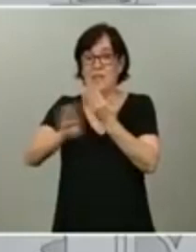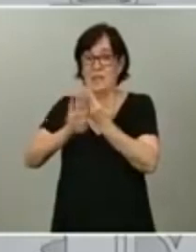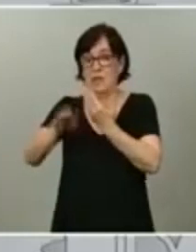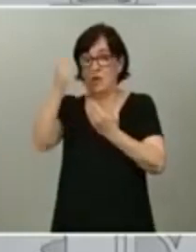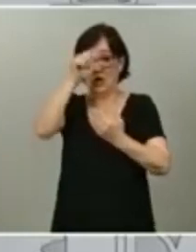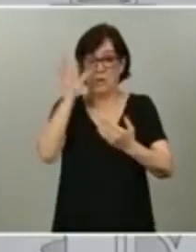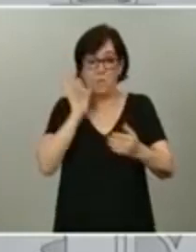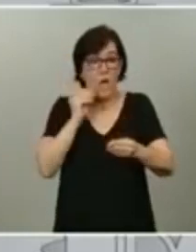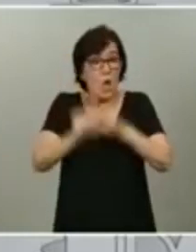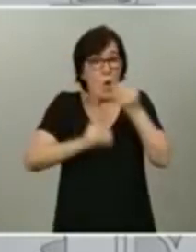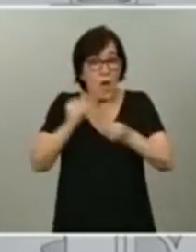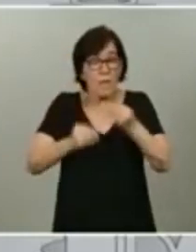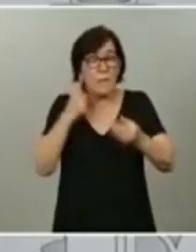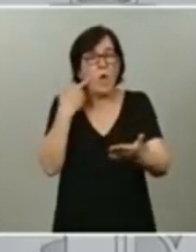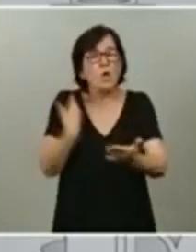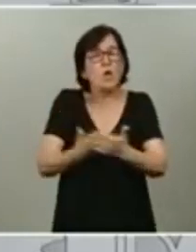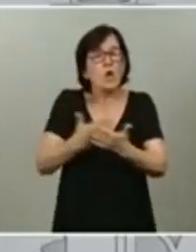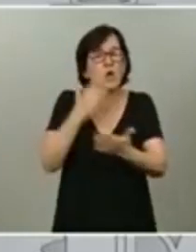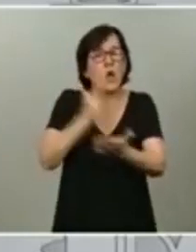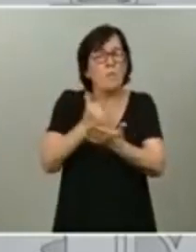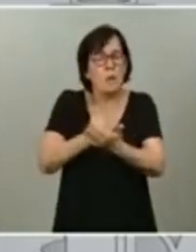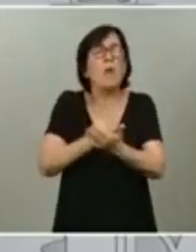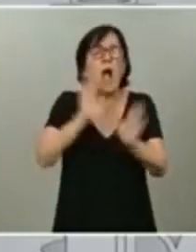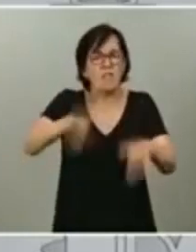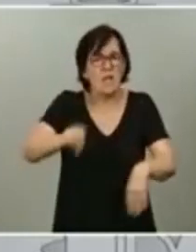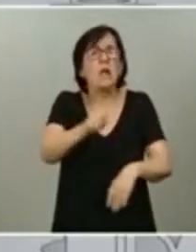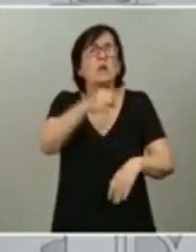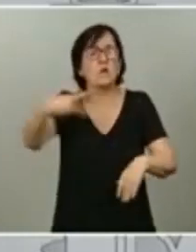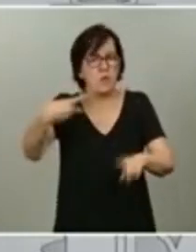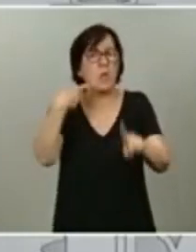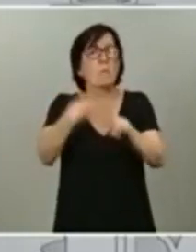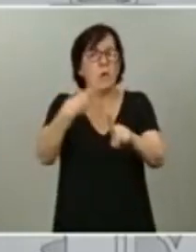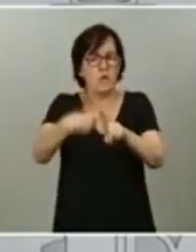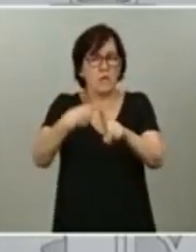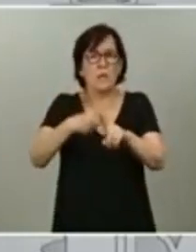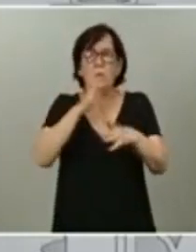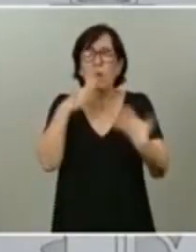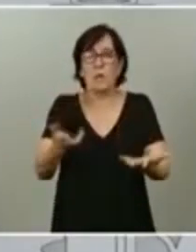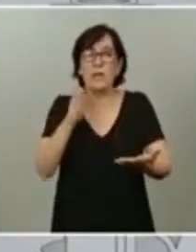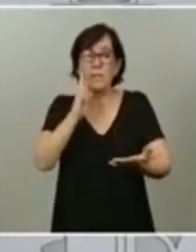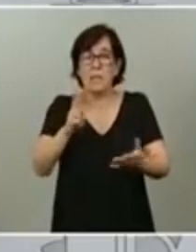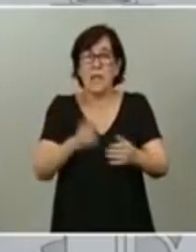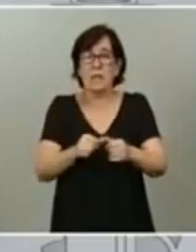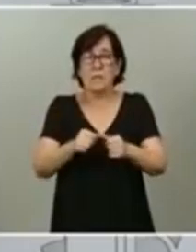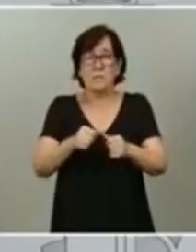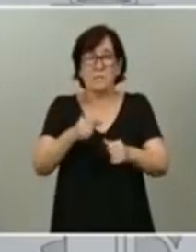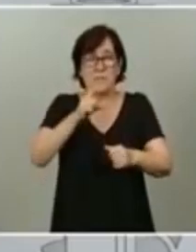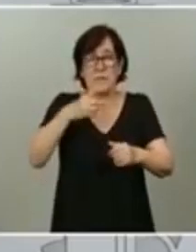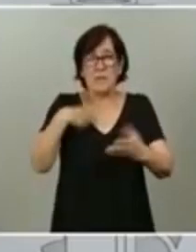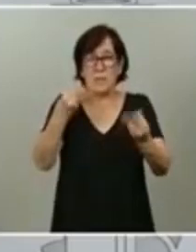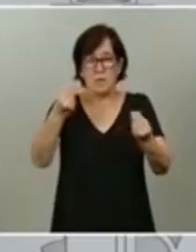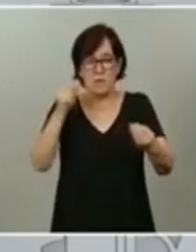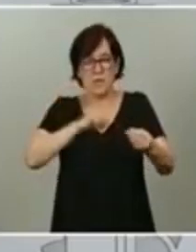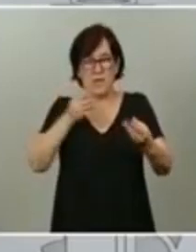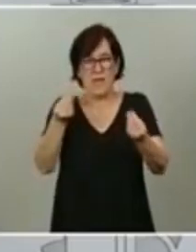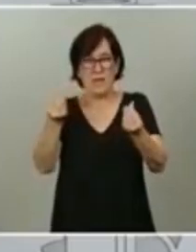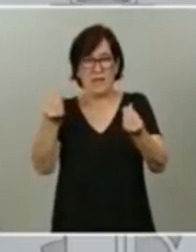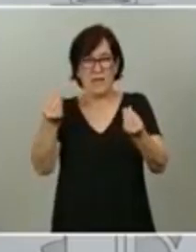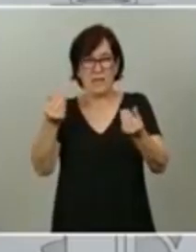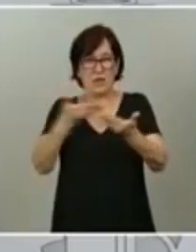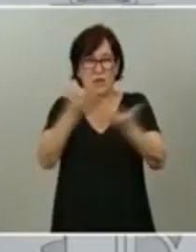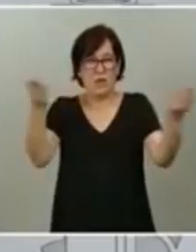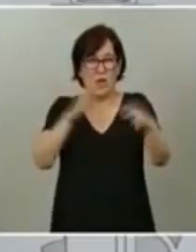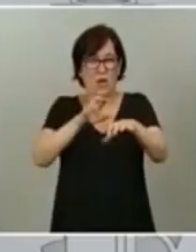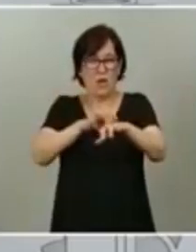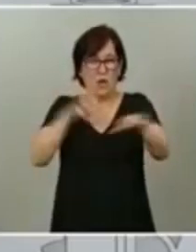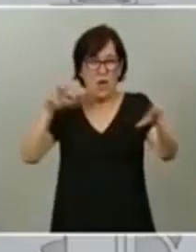hacemos comprobamos que da resultado. Sin embargo, desde hace mucho la sensación que tiene la opinión pública, el conjunto de ciudadanos